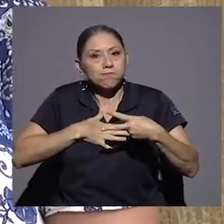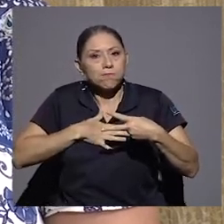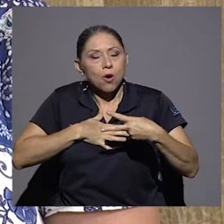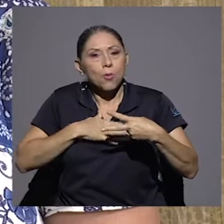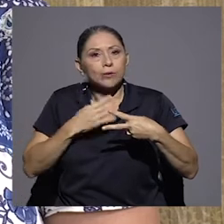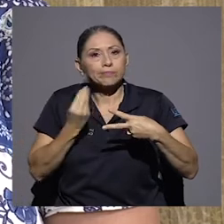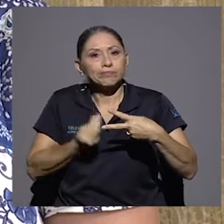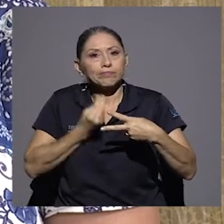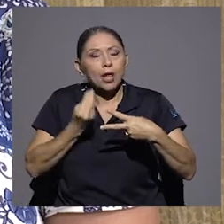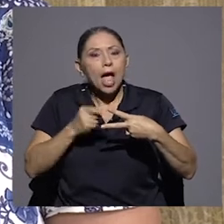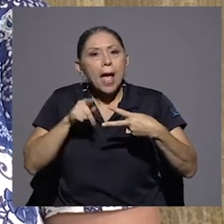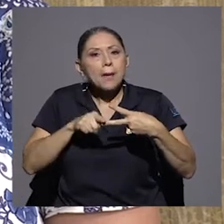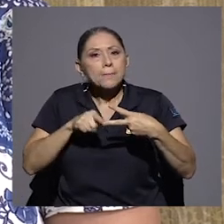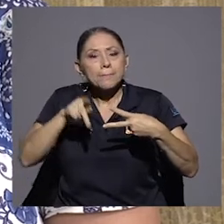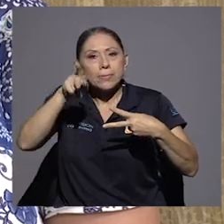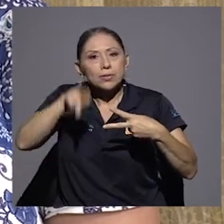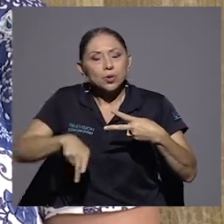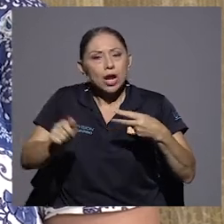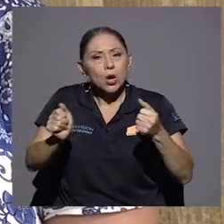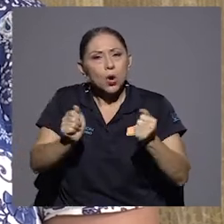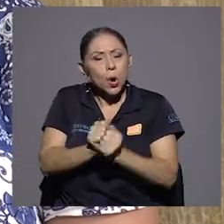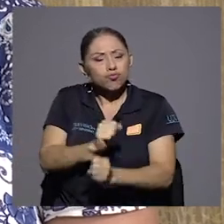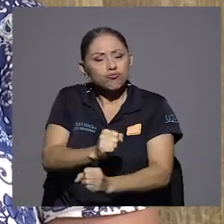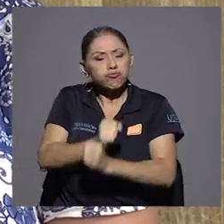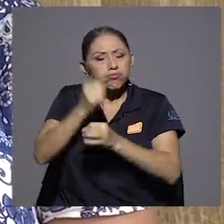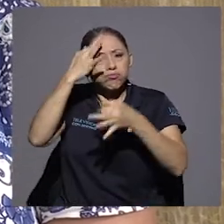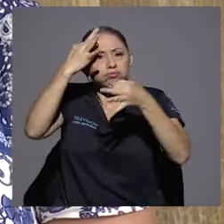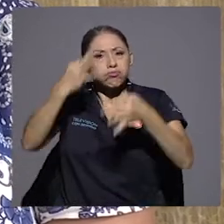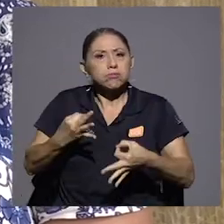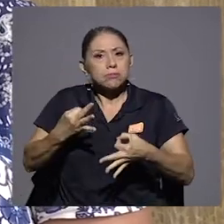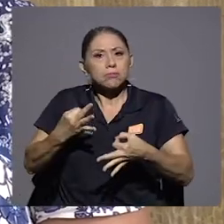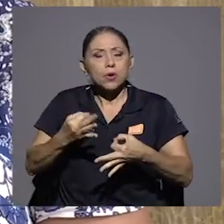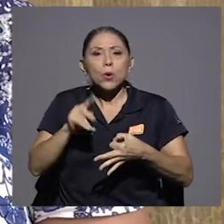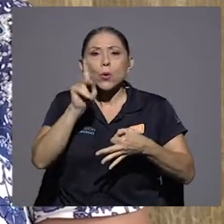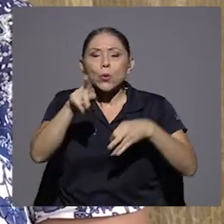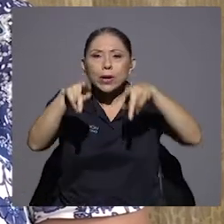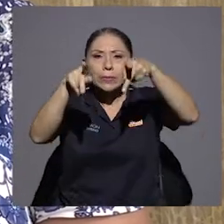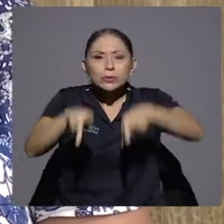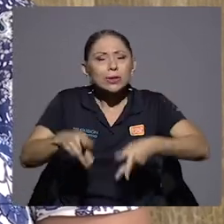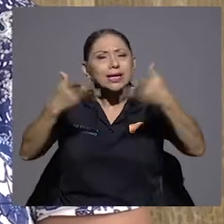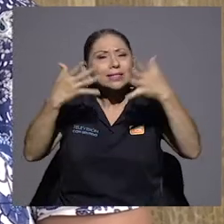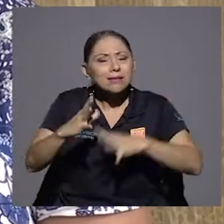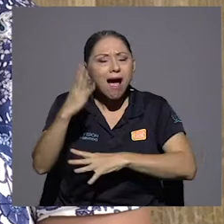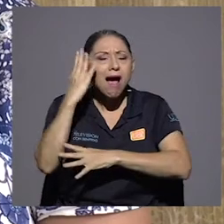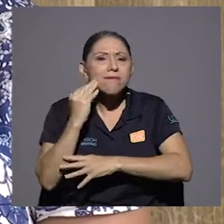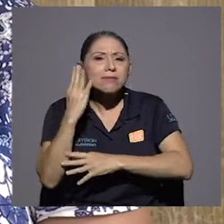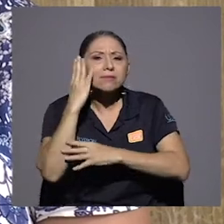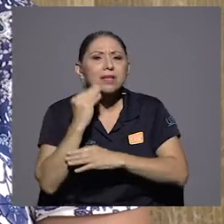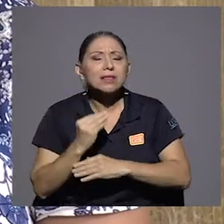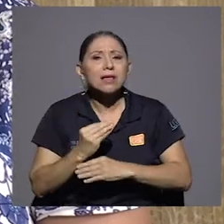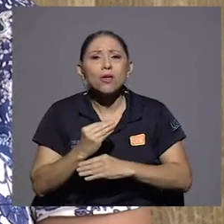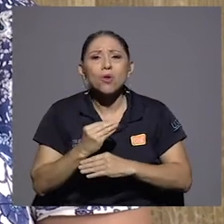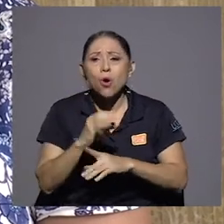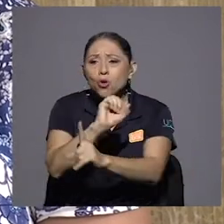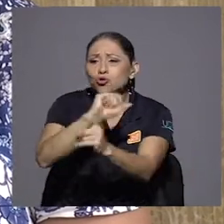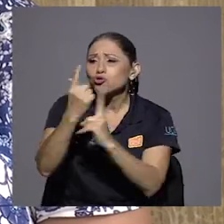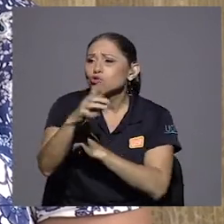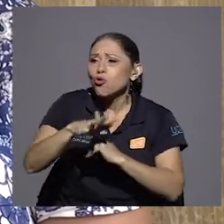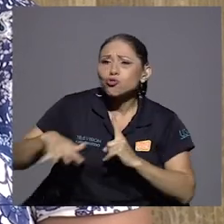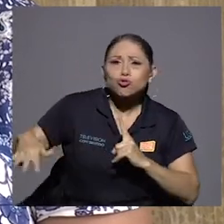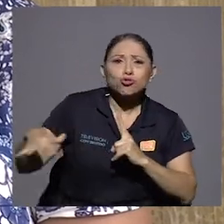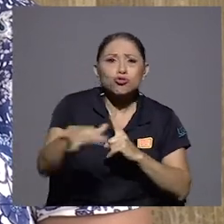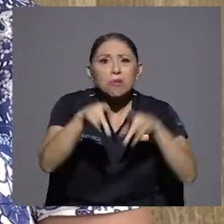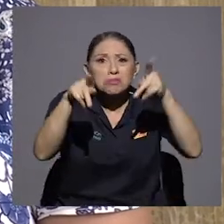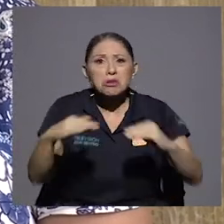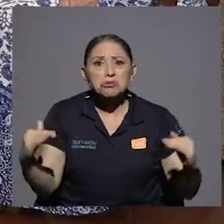Una persona con convicción. Una persona que había vivido las desigualdades sociales tan grandes que había en este